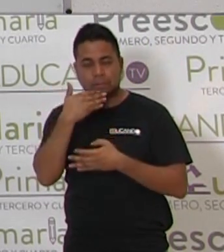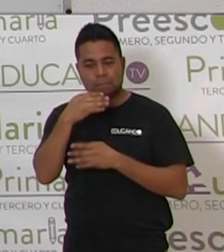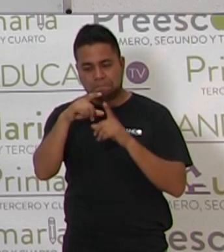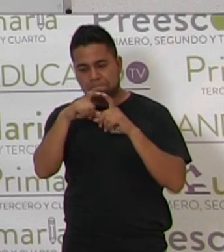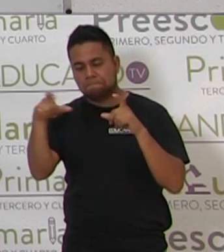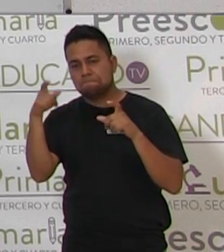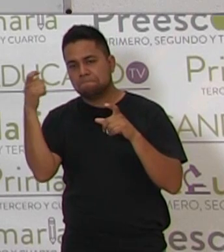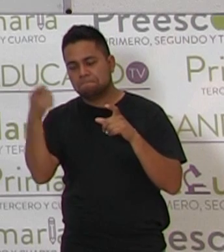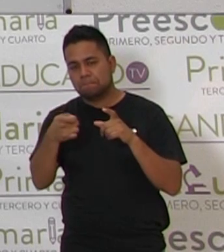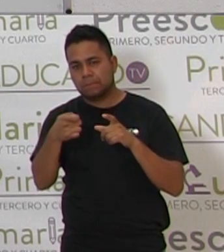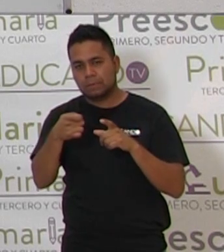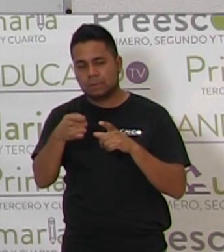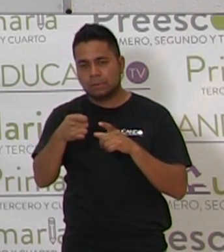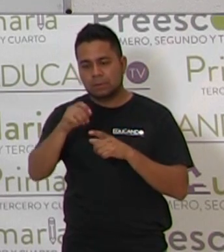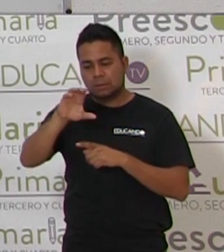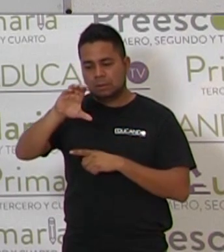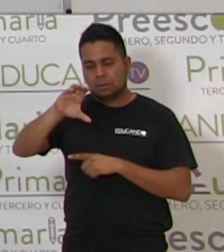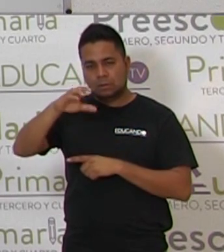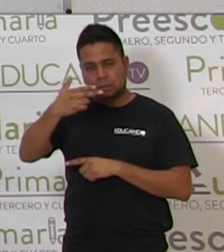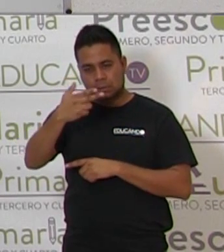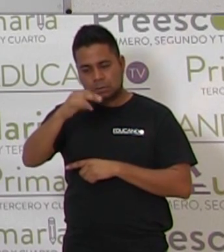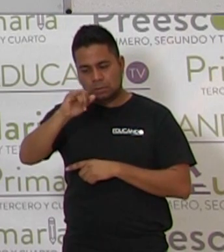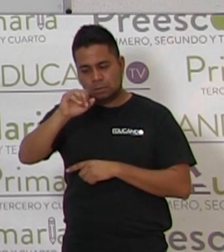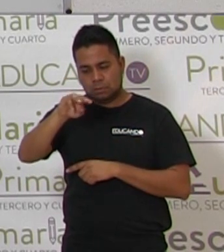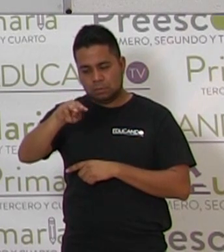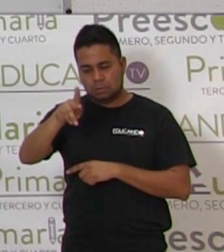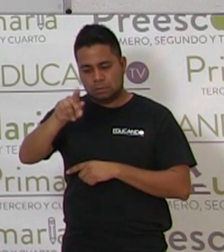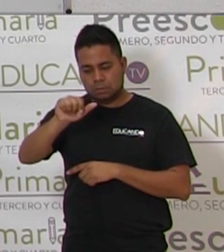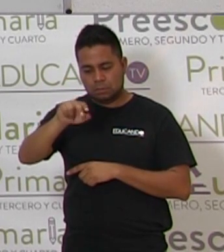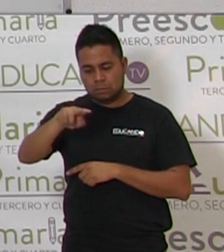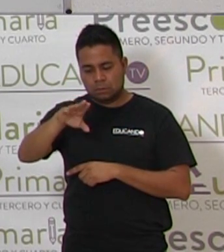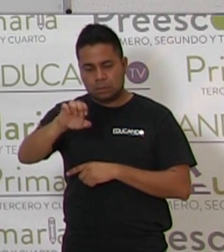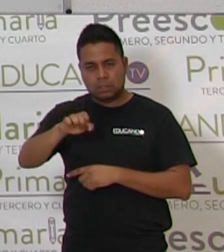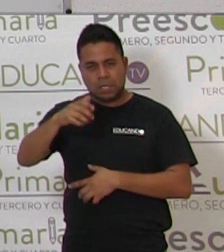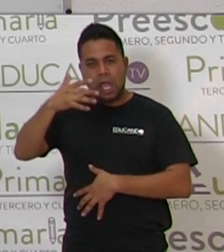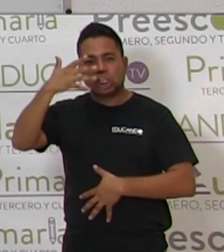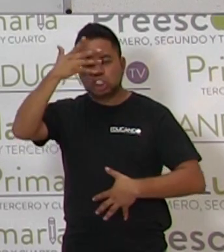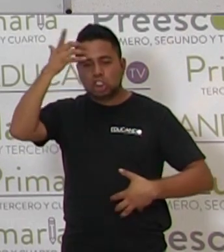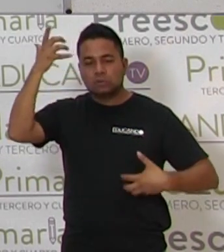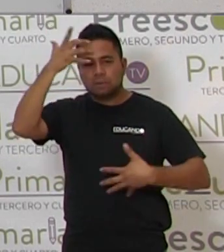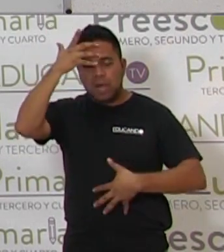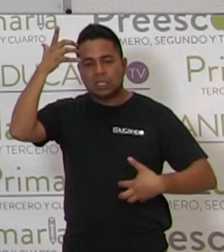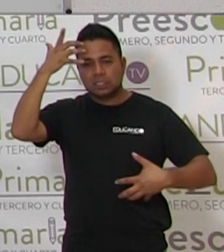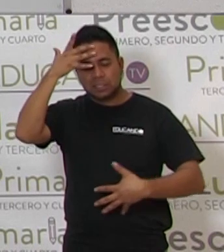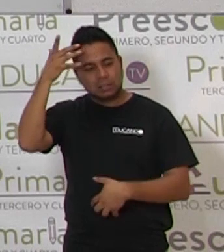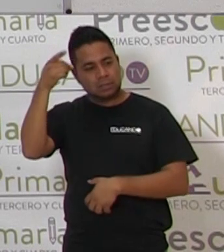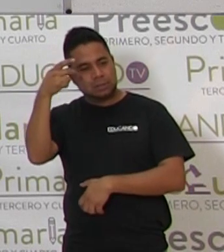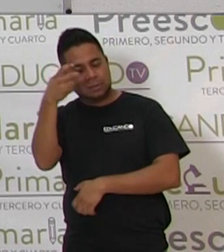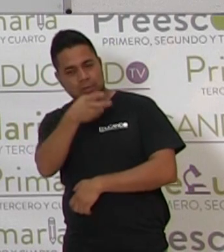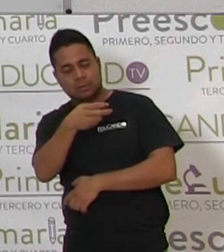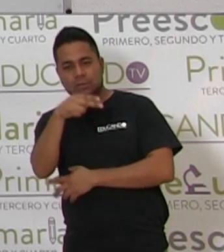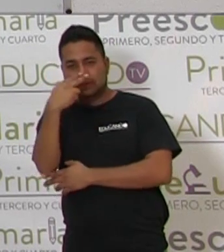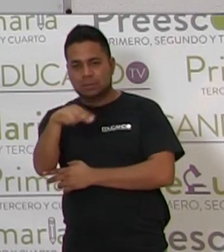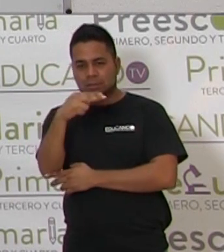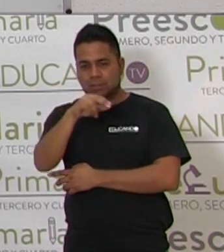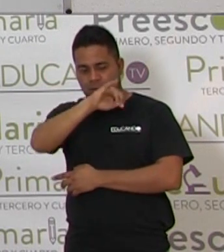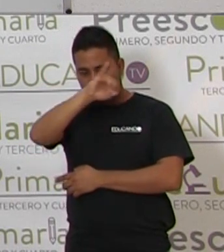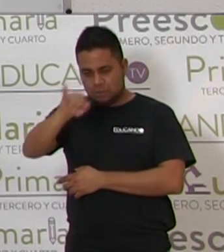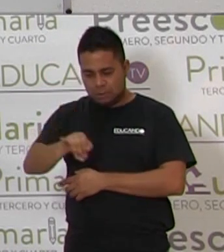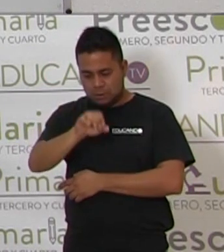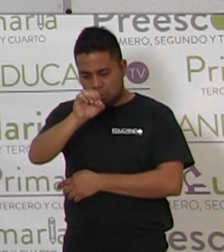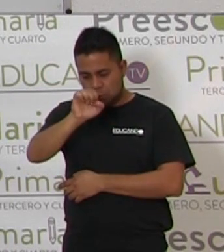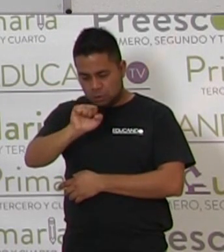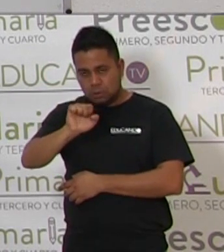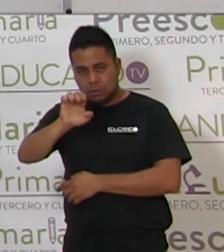Chimpancé. Y ya me están diciendo que este chimpancé se va a llamar José. Ay, mi